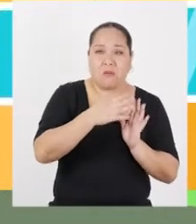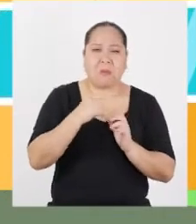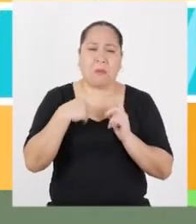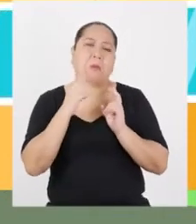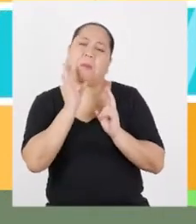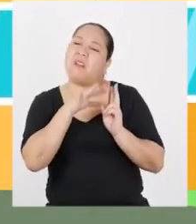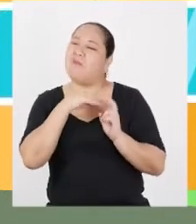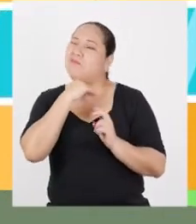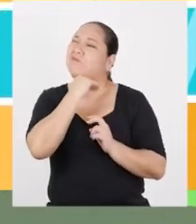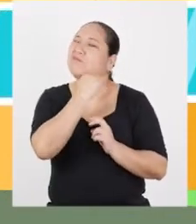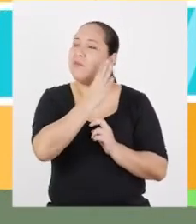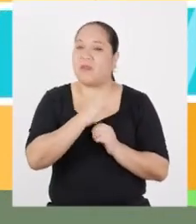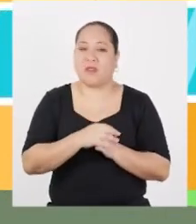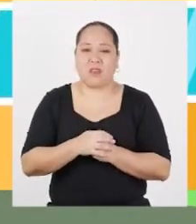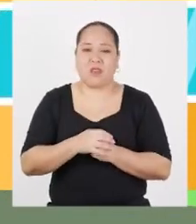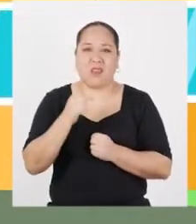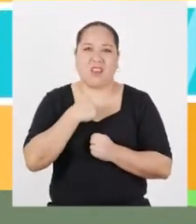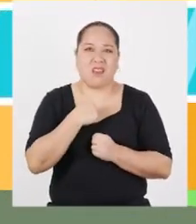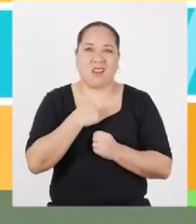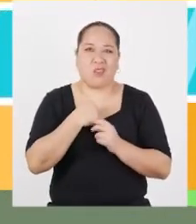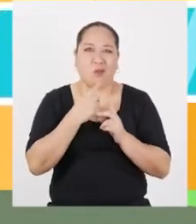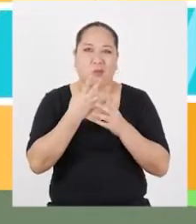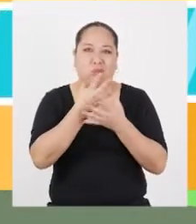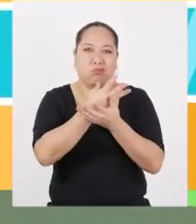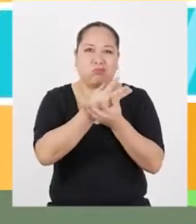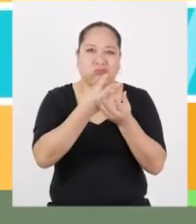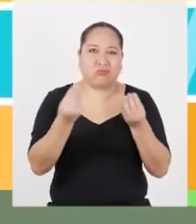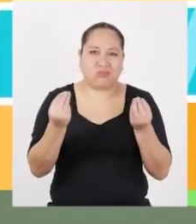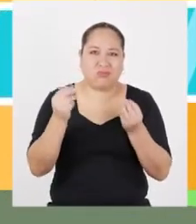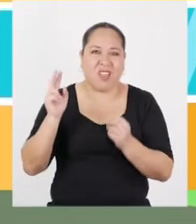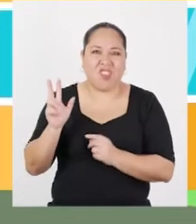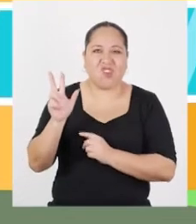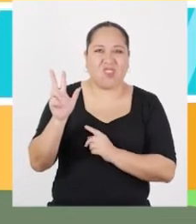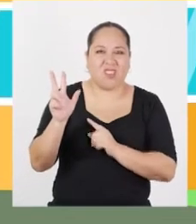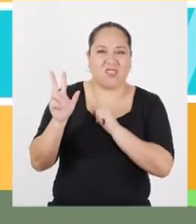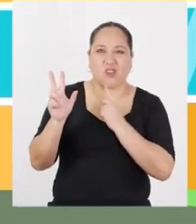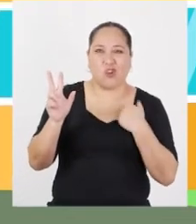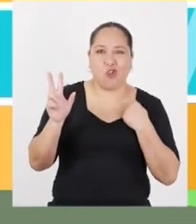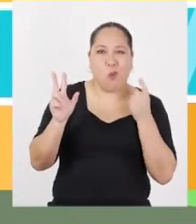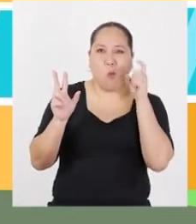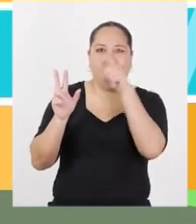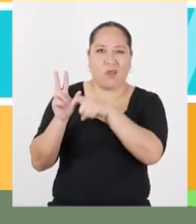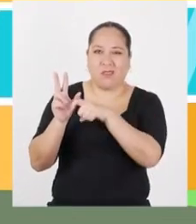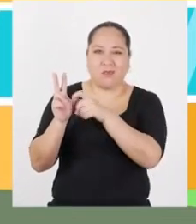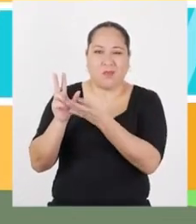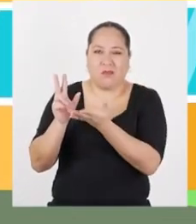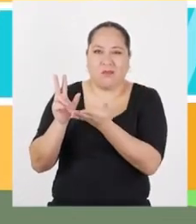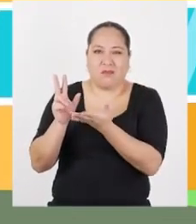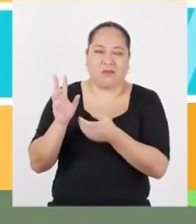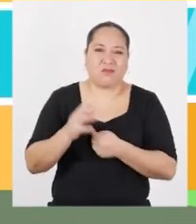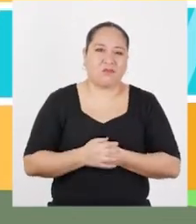me iba. Era como que si yo no estaba en lo que ellos estaban, yo ya no contaba.